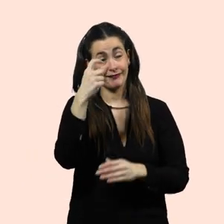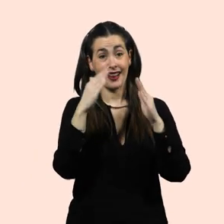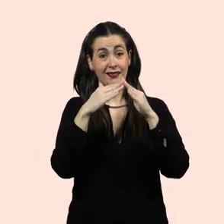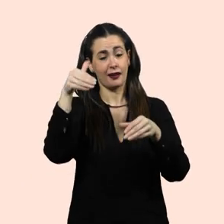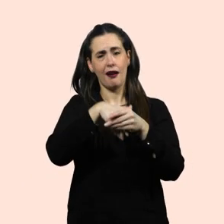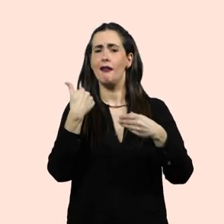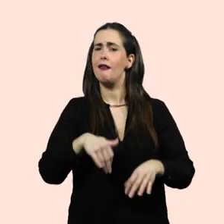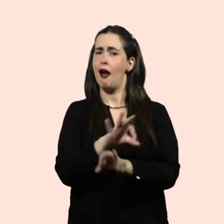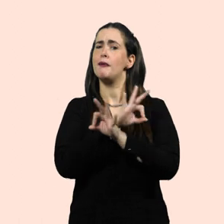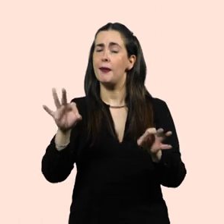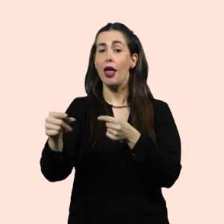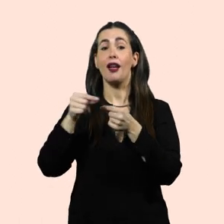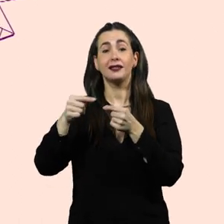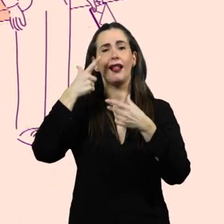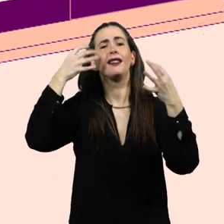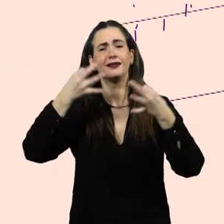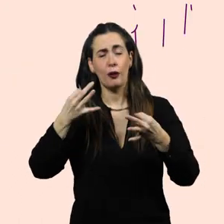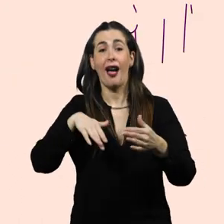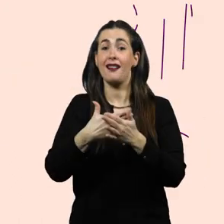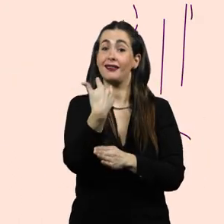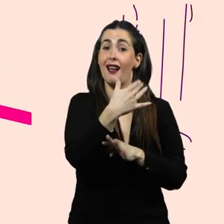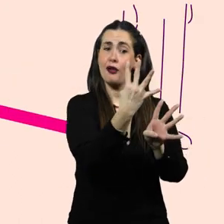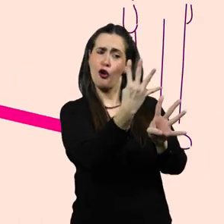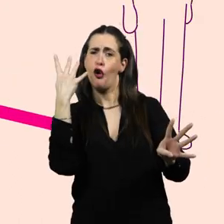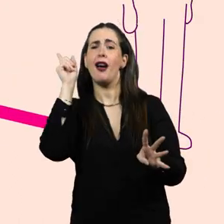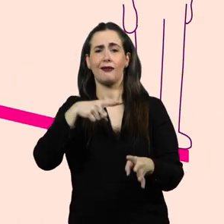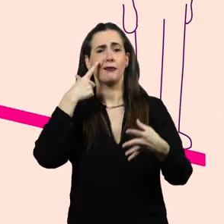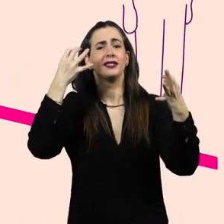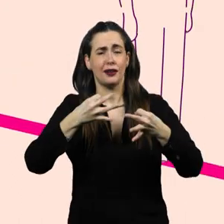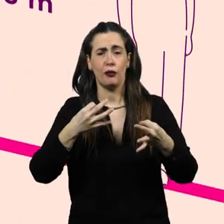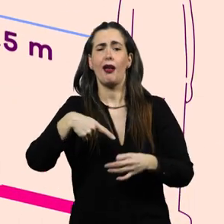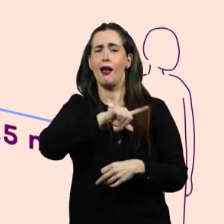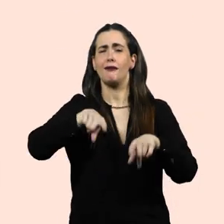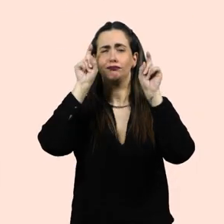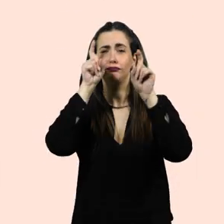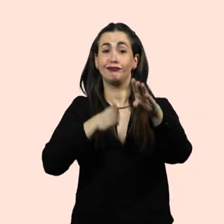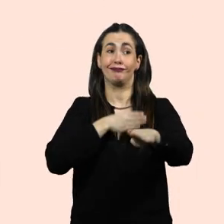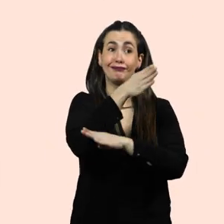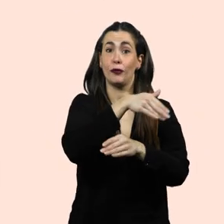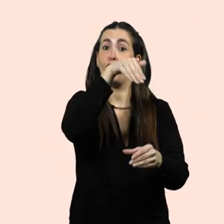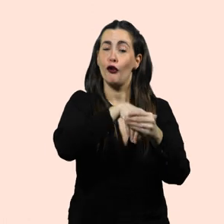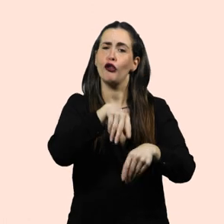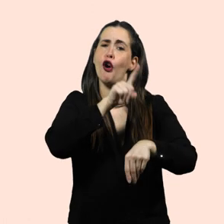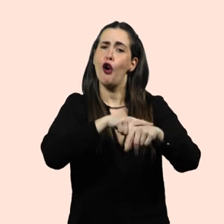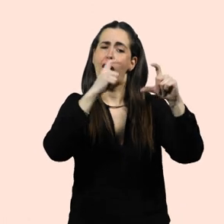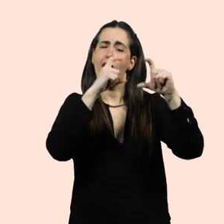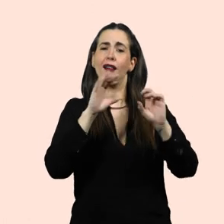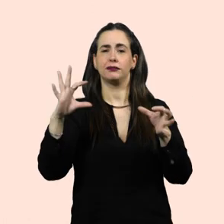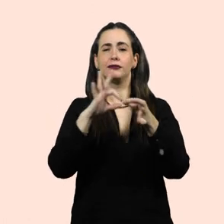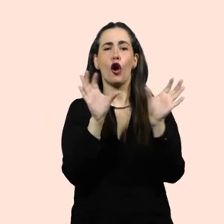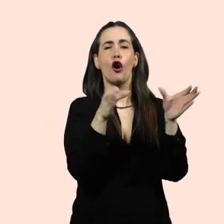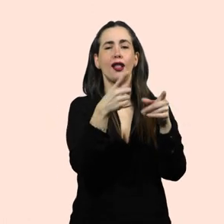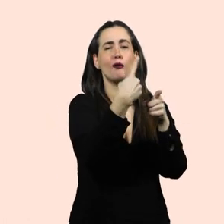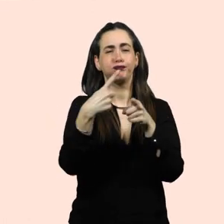traer el voto preparado de casa y mantener la distancia de seguridad también en las colas en la calle. Te recomendamos que vayas a votar en las franjas horarias que se han